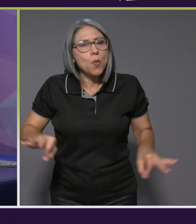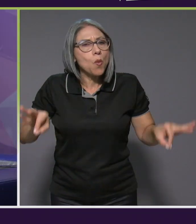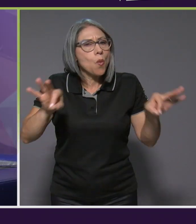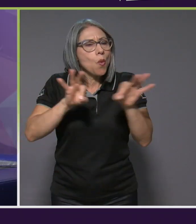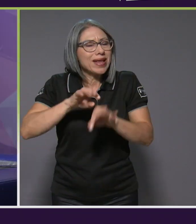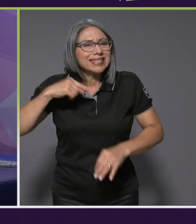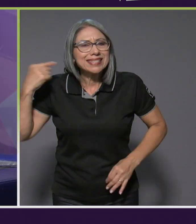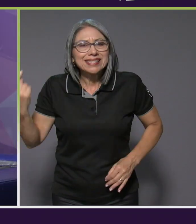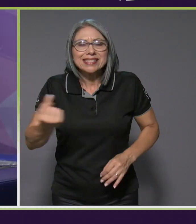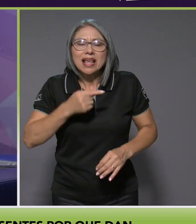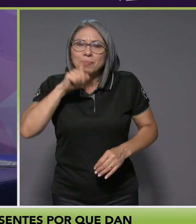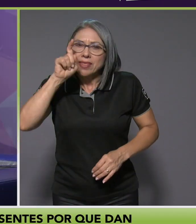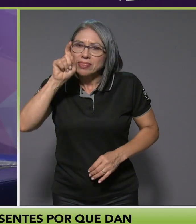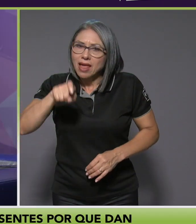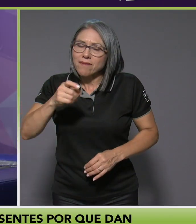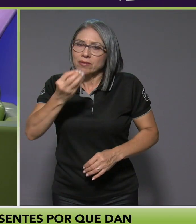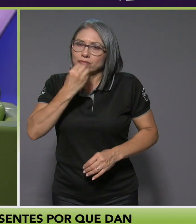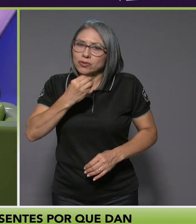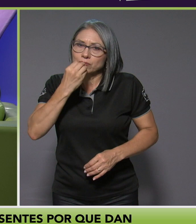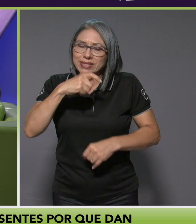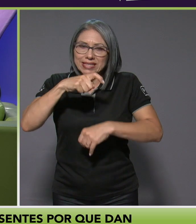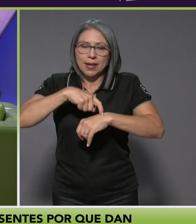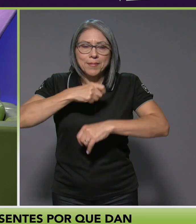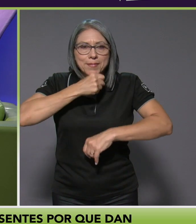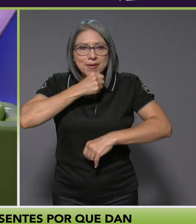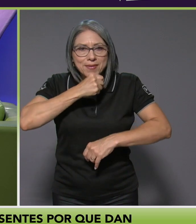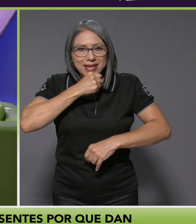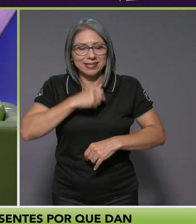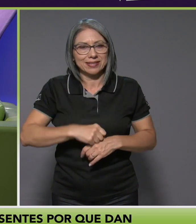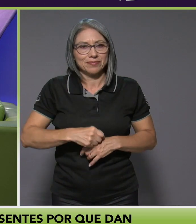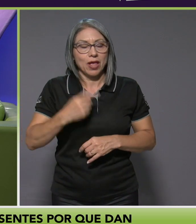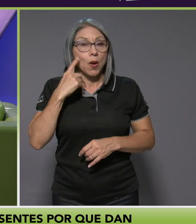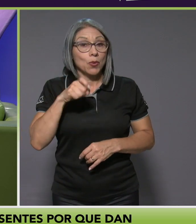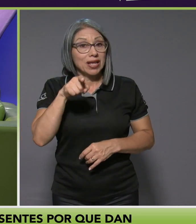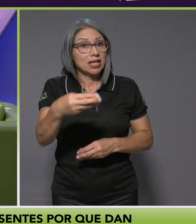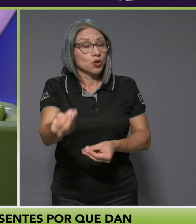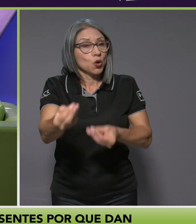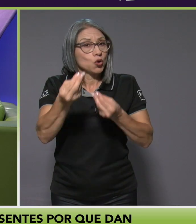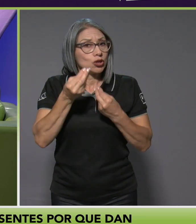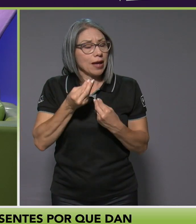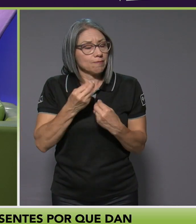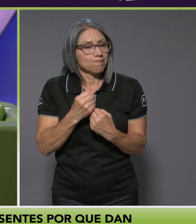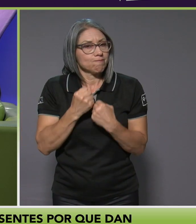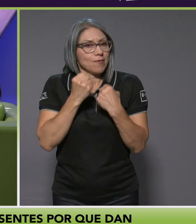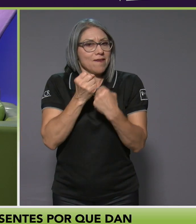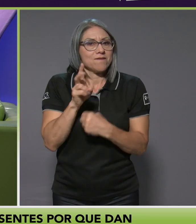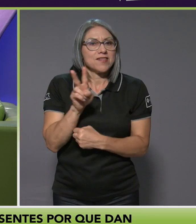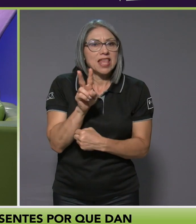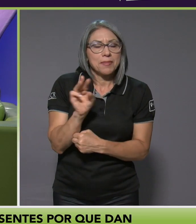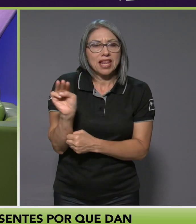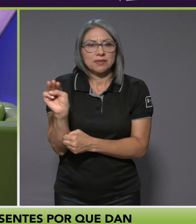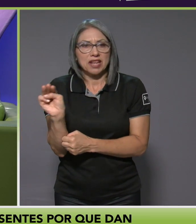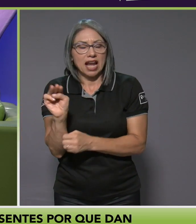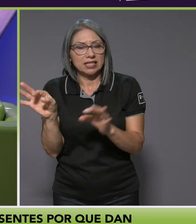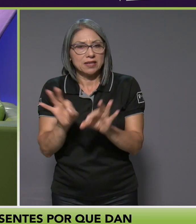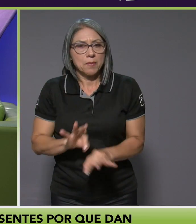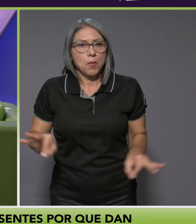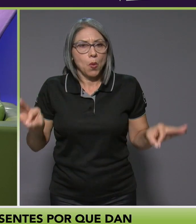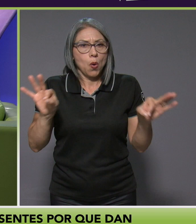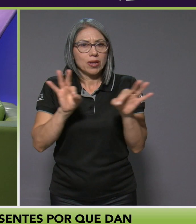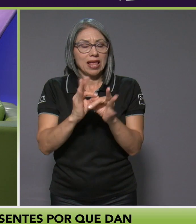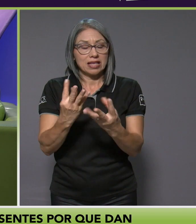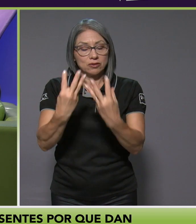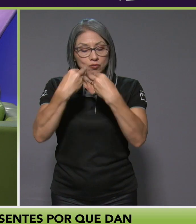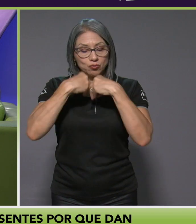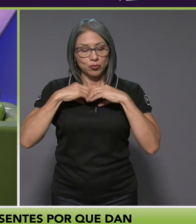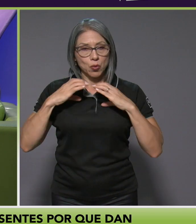en la etapa de la vejez, por el tema de que nos dan muchas nutrientes, muchas vitaminas, minerales importantes, por todo el tema de las